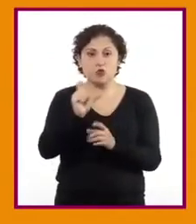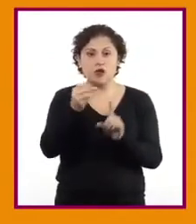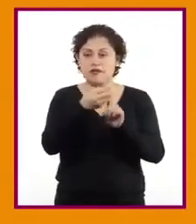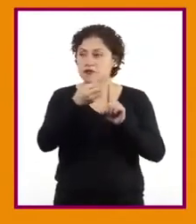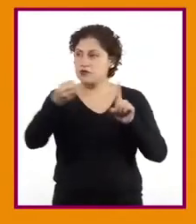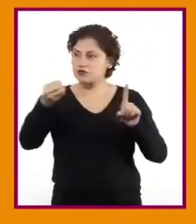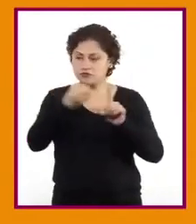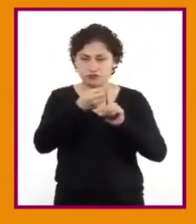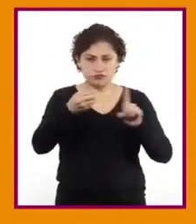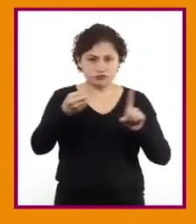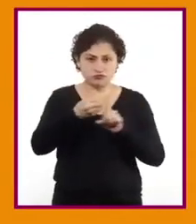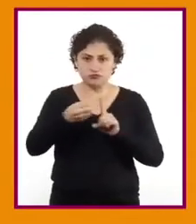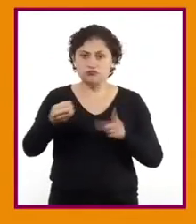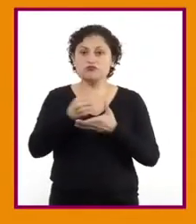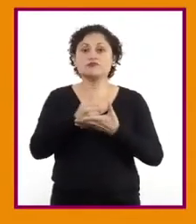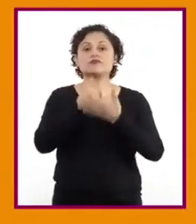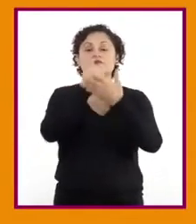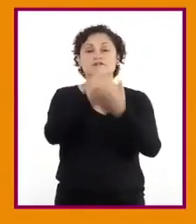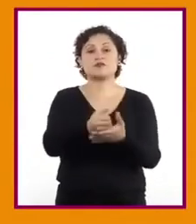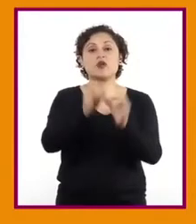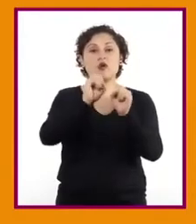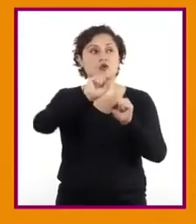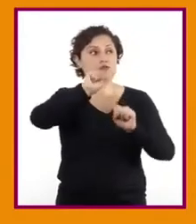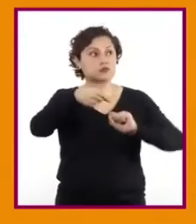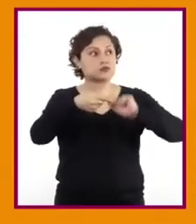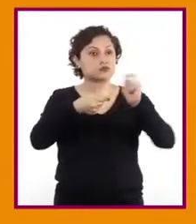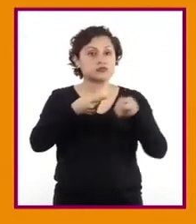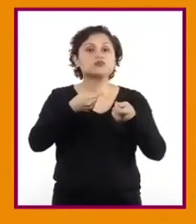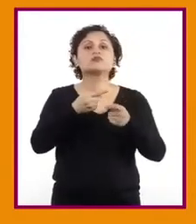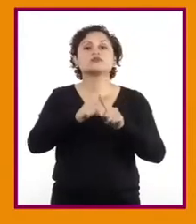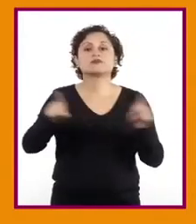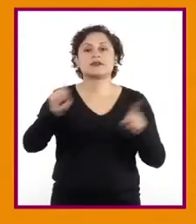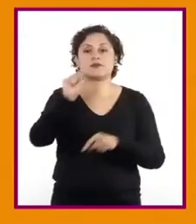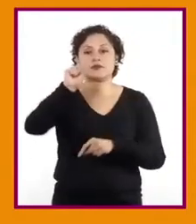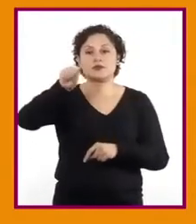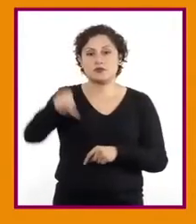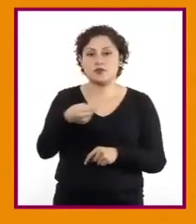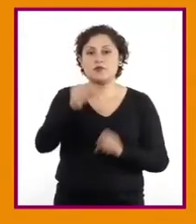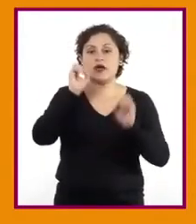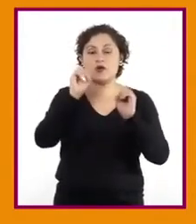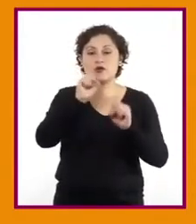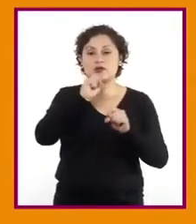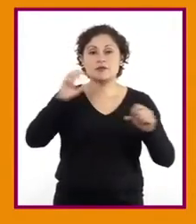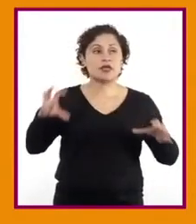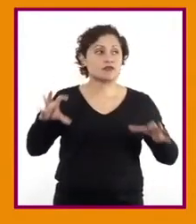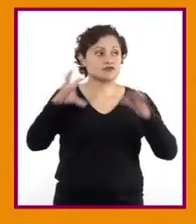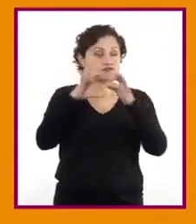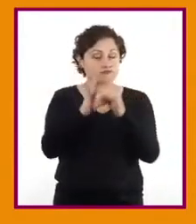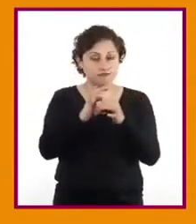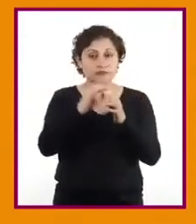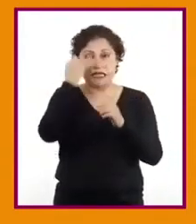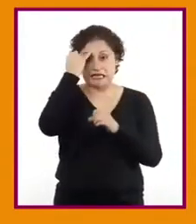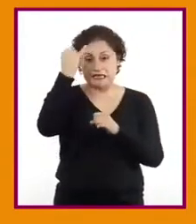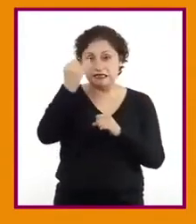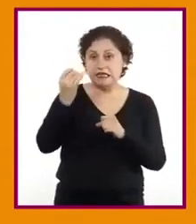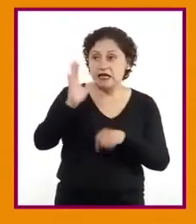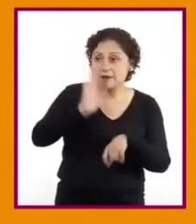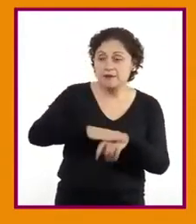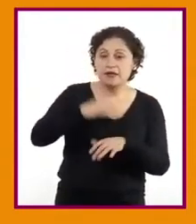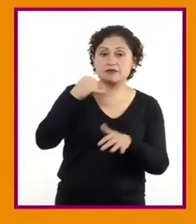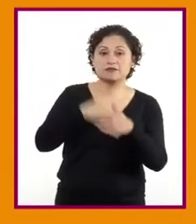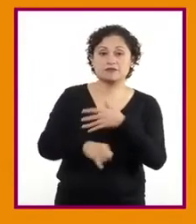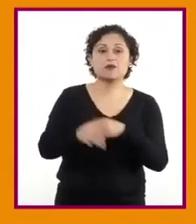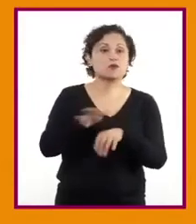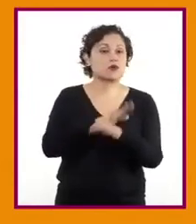oraciones o frases que incluyen comas. O siempre que aparecen conectores que complementan una idea. Como